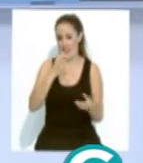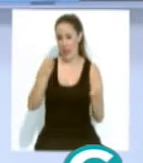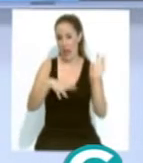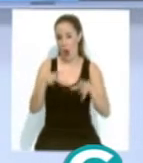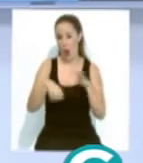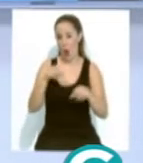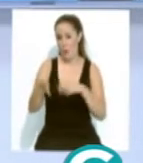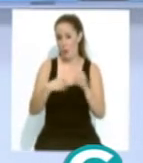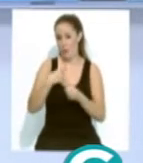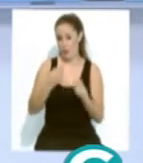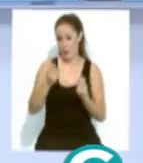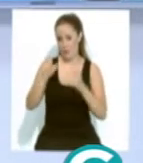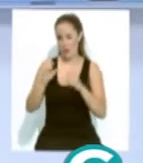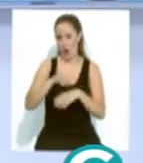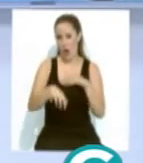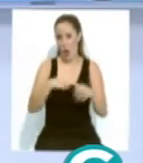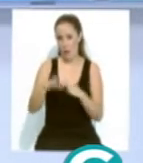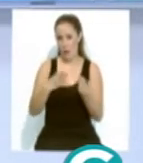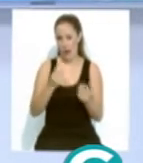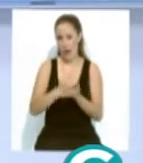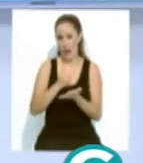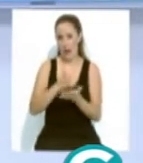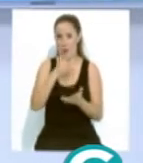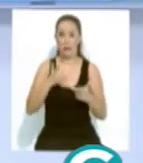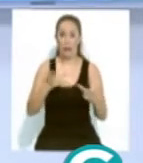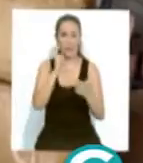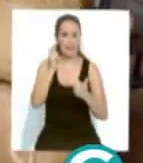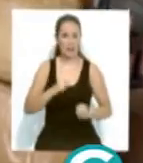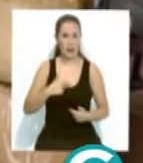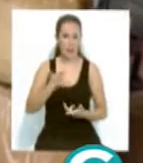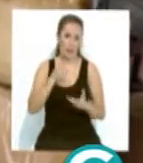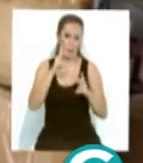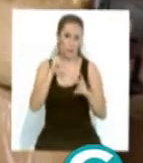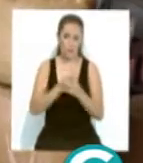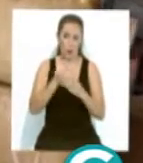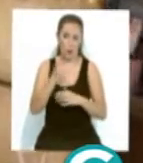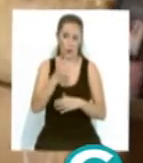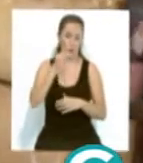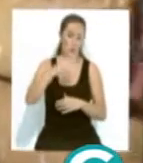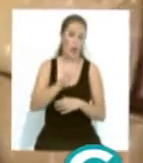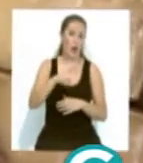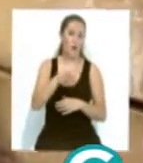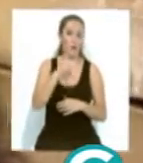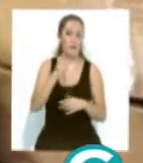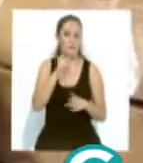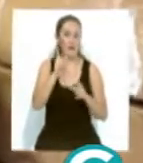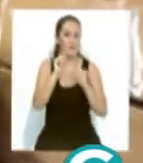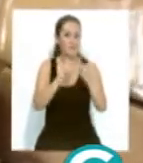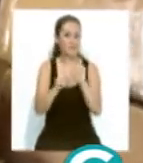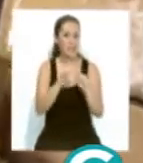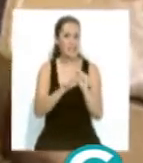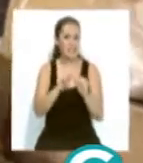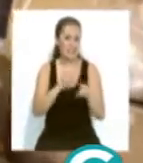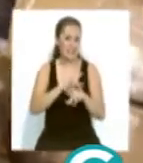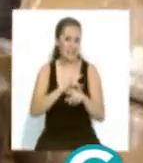consumidores. La alarma sanitaria generada por los productos de Magrudis y su contaminación polisteria está bajo control toda